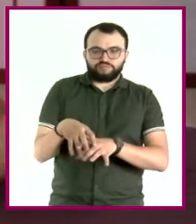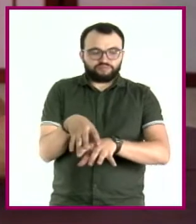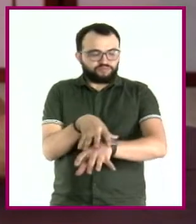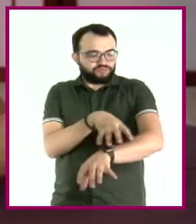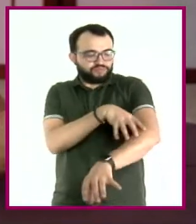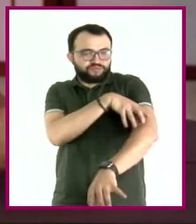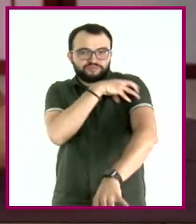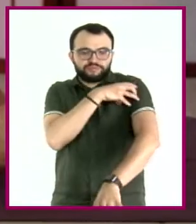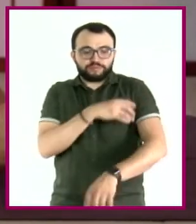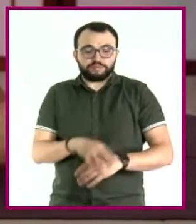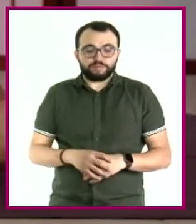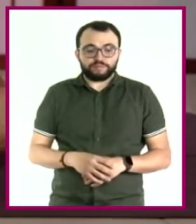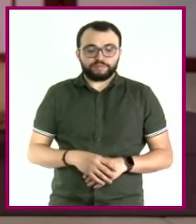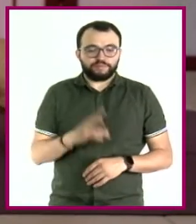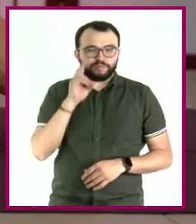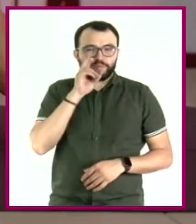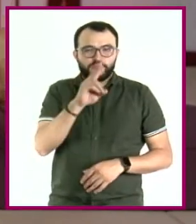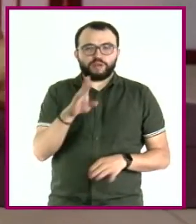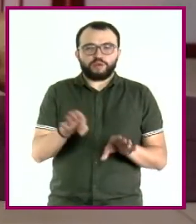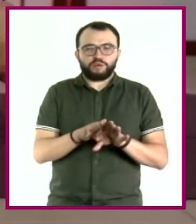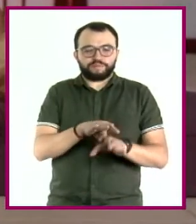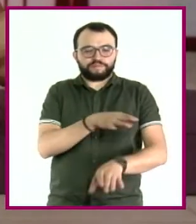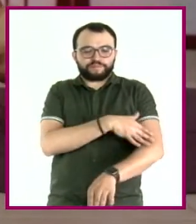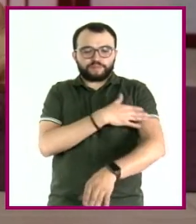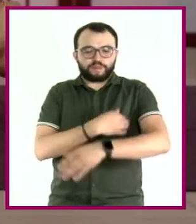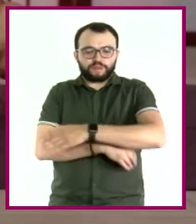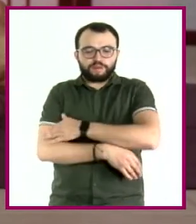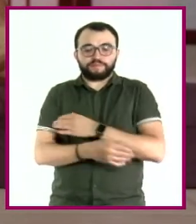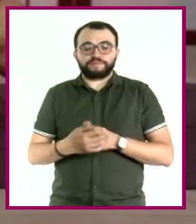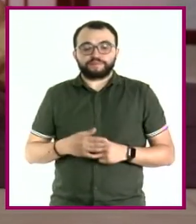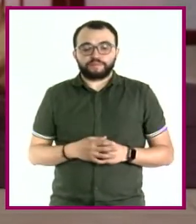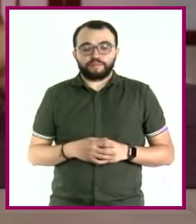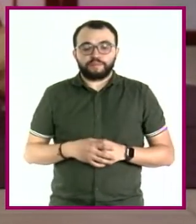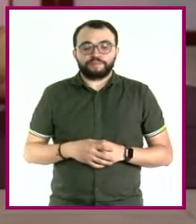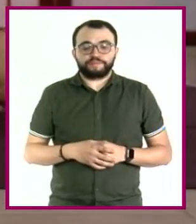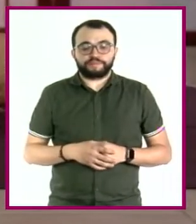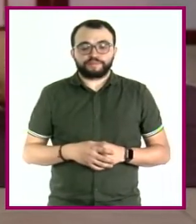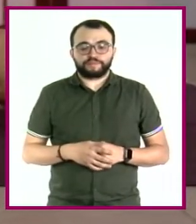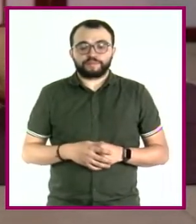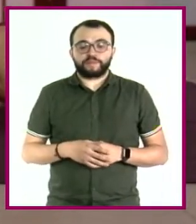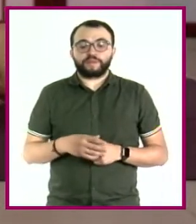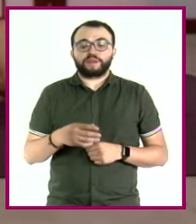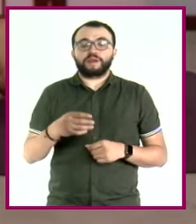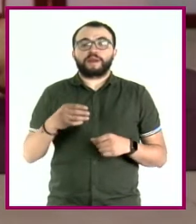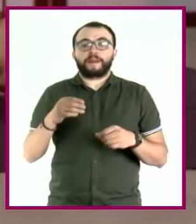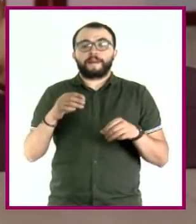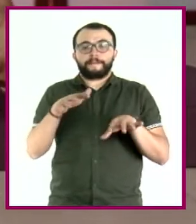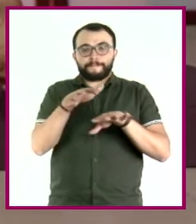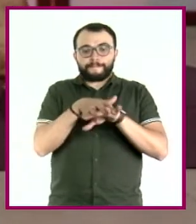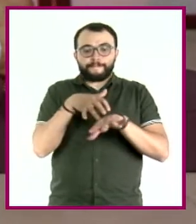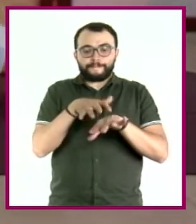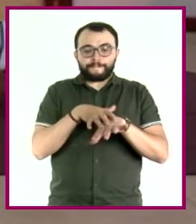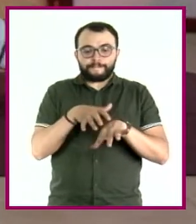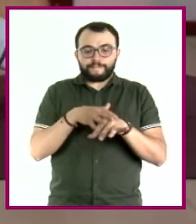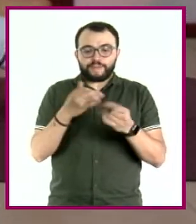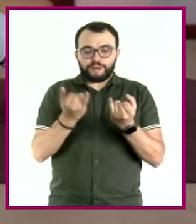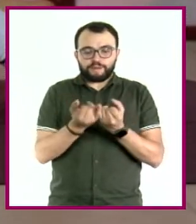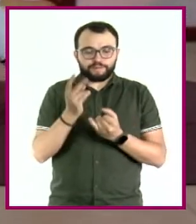es como deben ir los brazos de entrada. Vamos a colocar metatarsus, los deditos de los pies. Como lo hicimos hace rato,